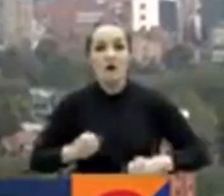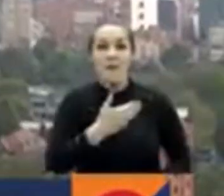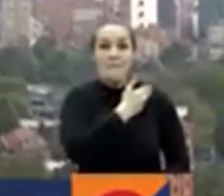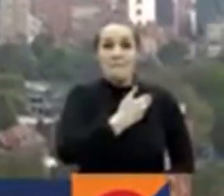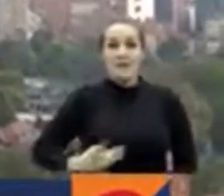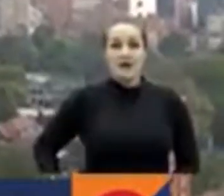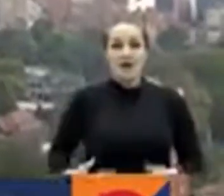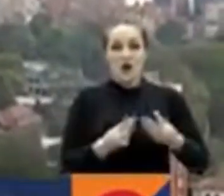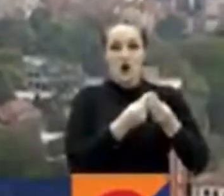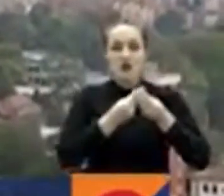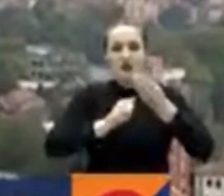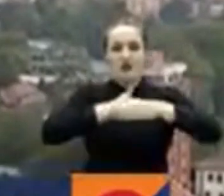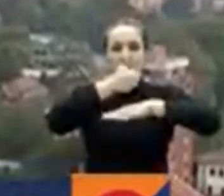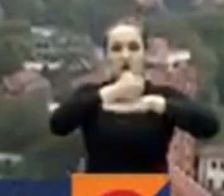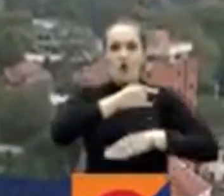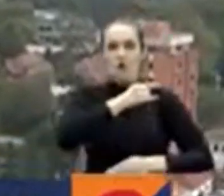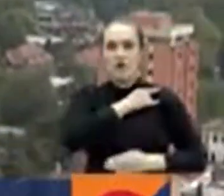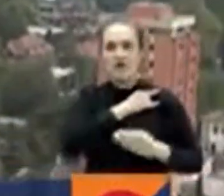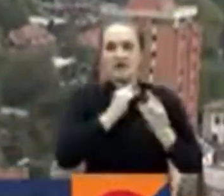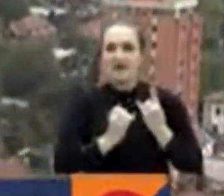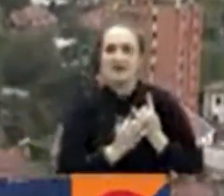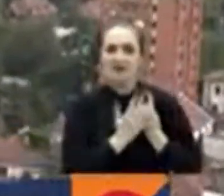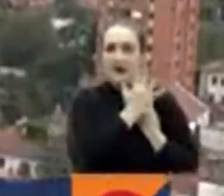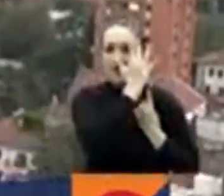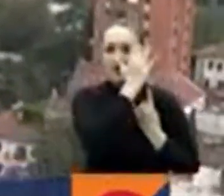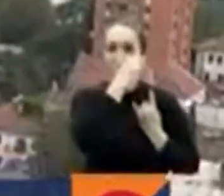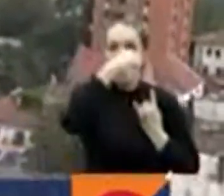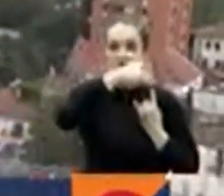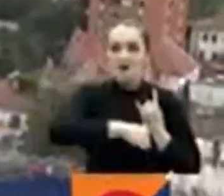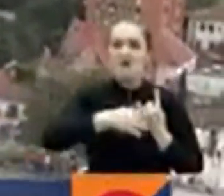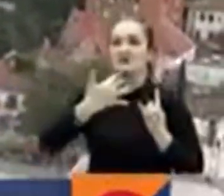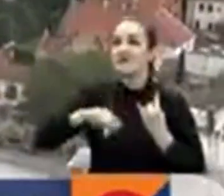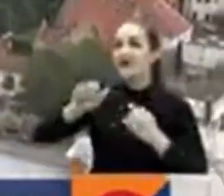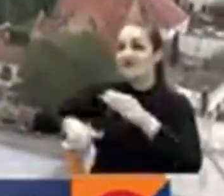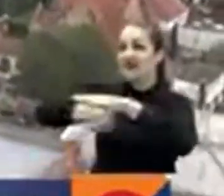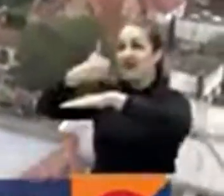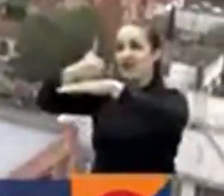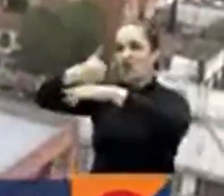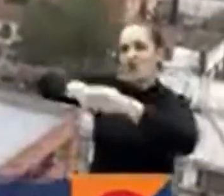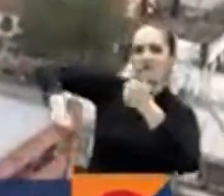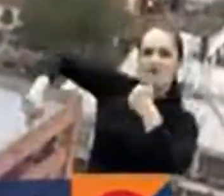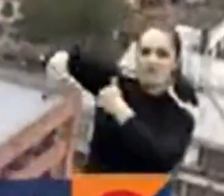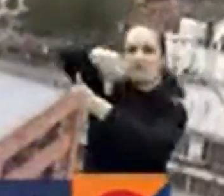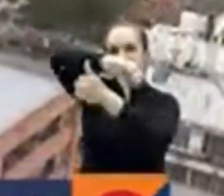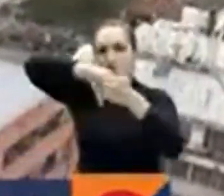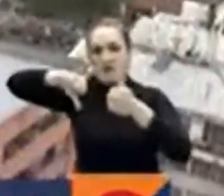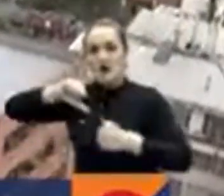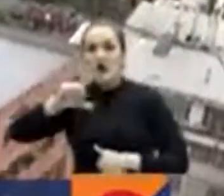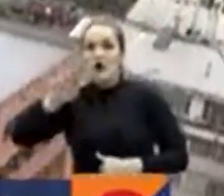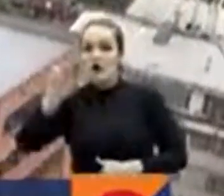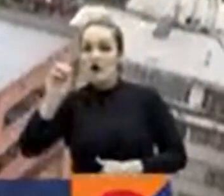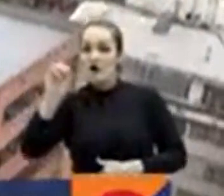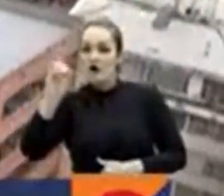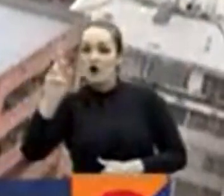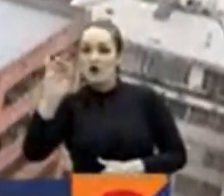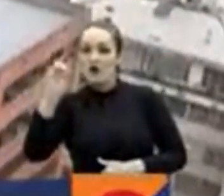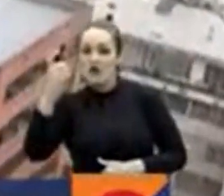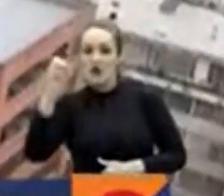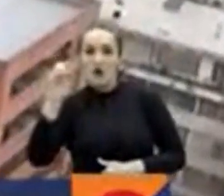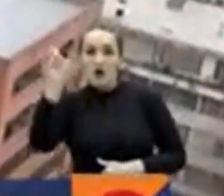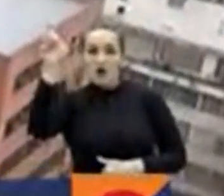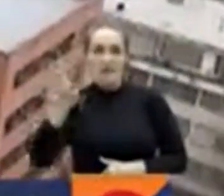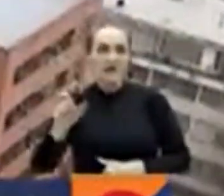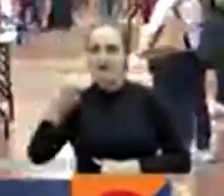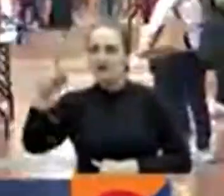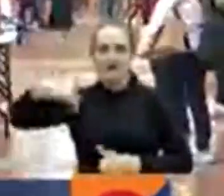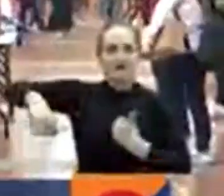del consejo directivo de la universidad Sergio Arbolea relevaron al rector así Rodrigo Noguera Calderón deja su puesto en la